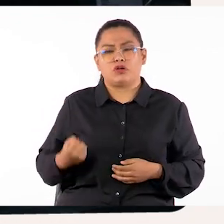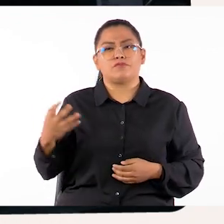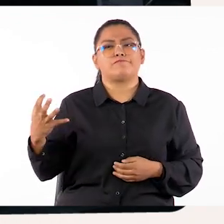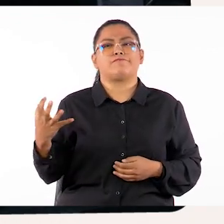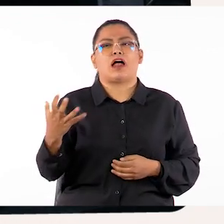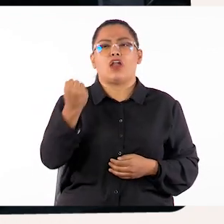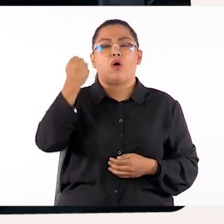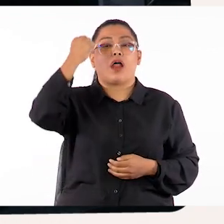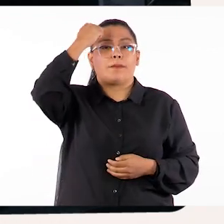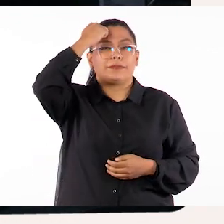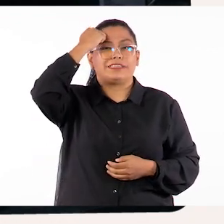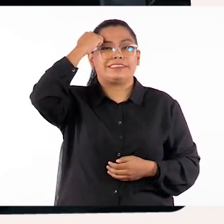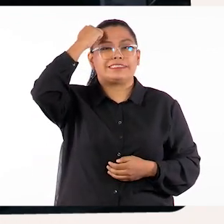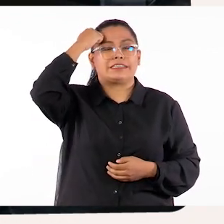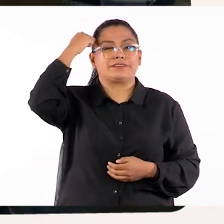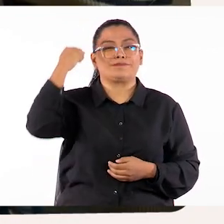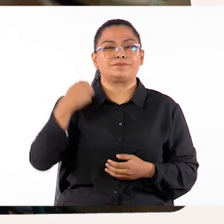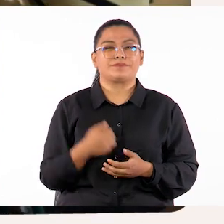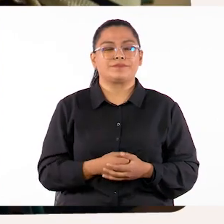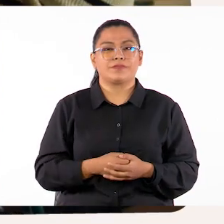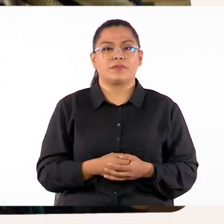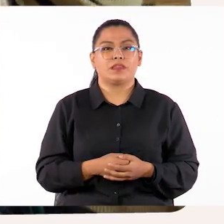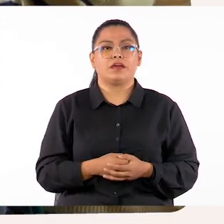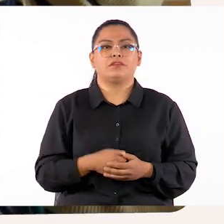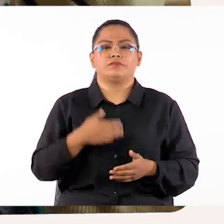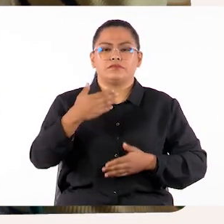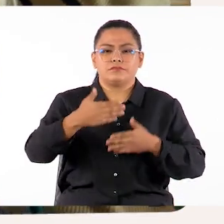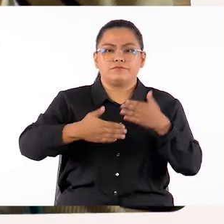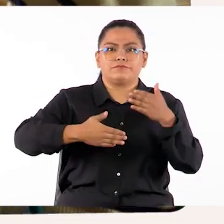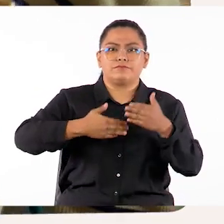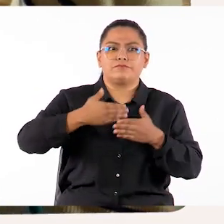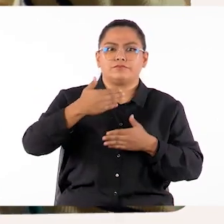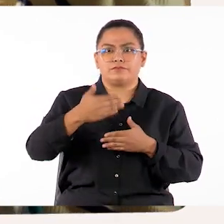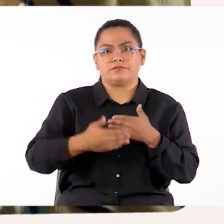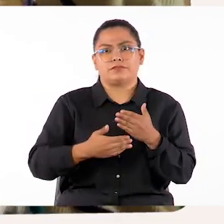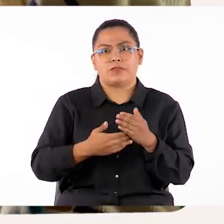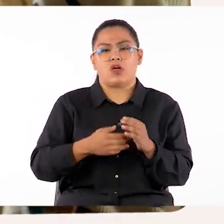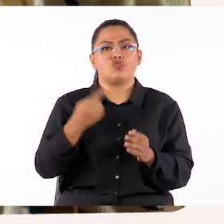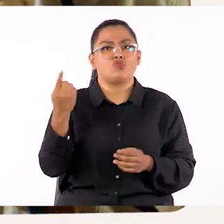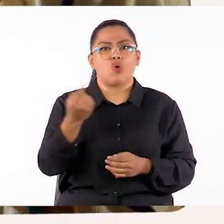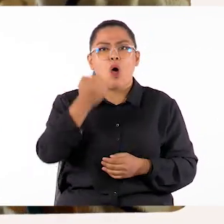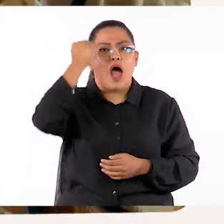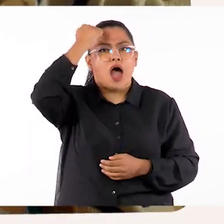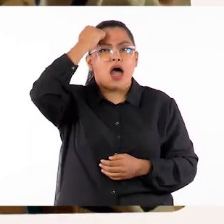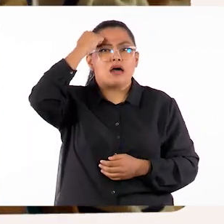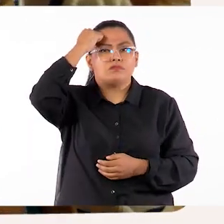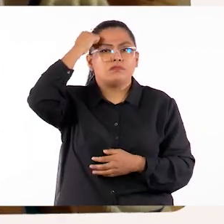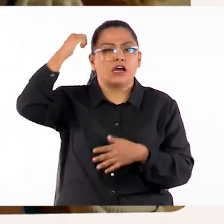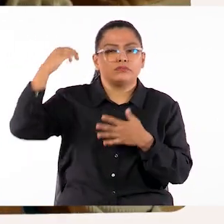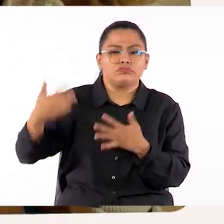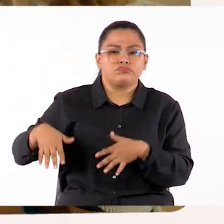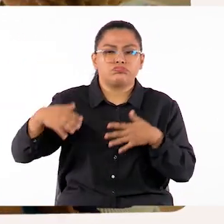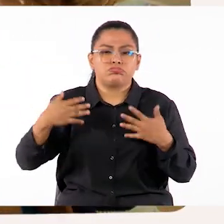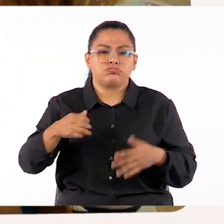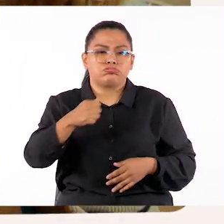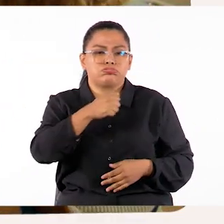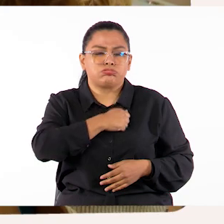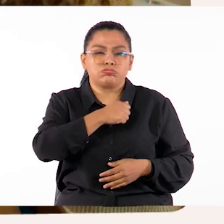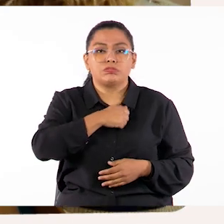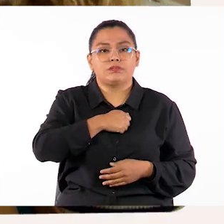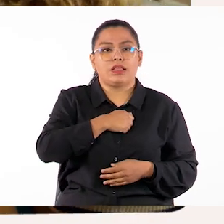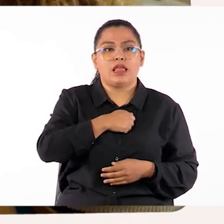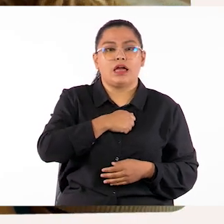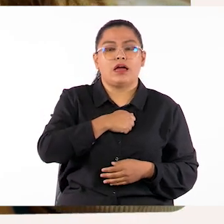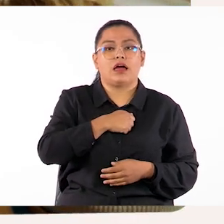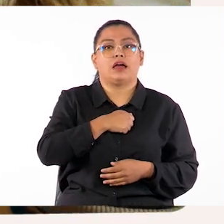estos aprendizajes. Damos un paso más agregando que no solo se aprende realizando actividades, sino que dado